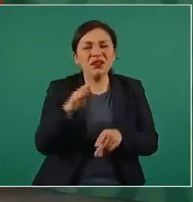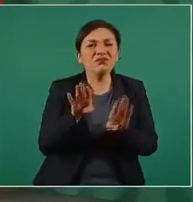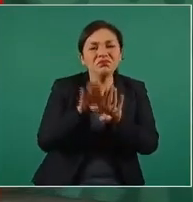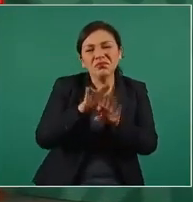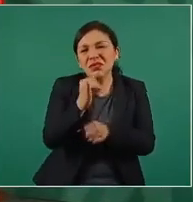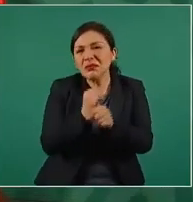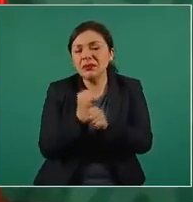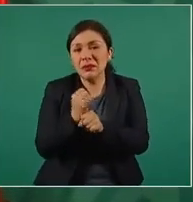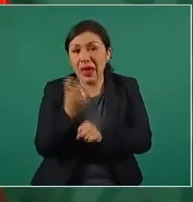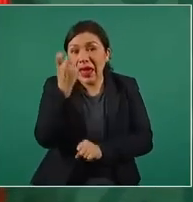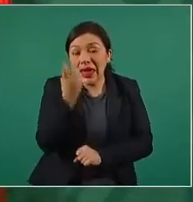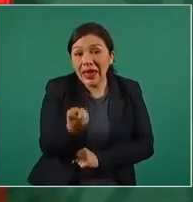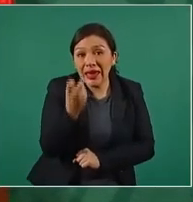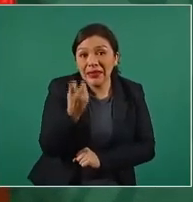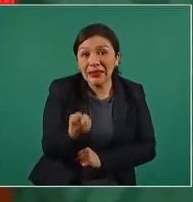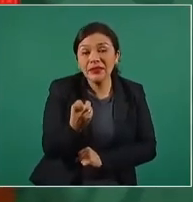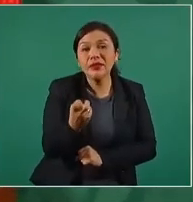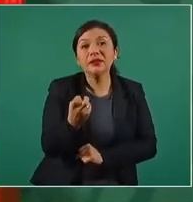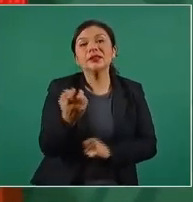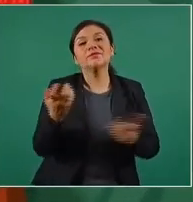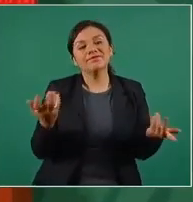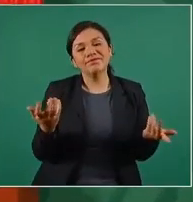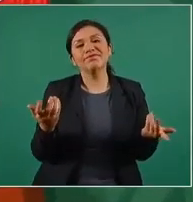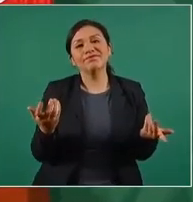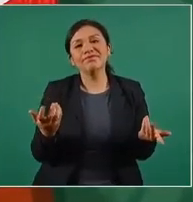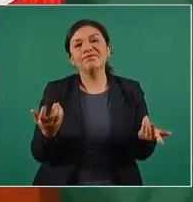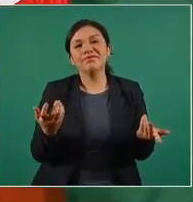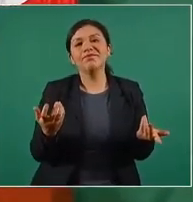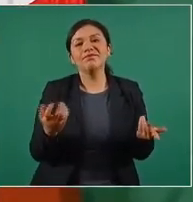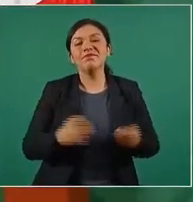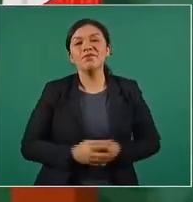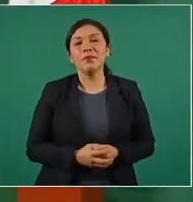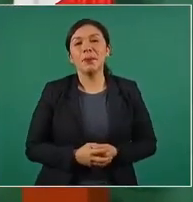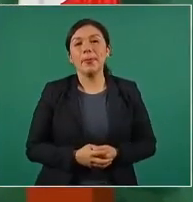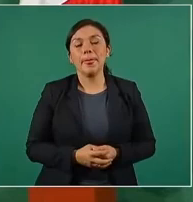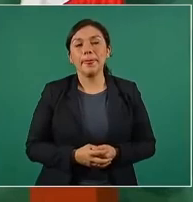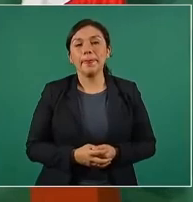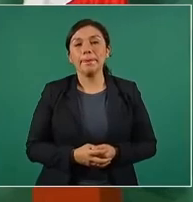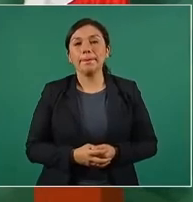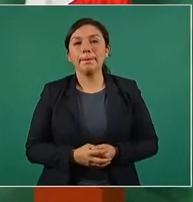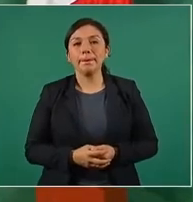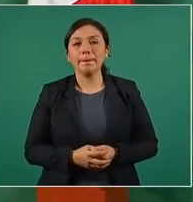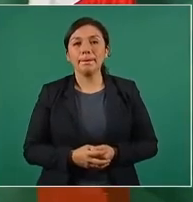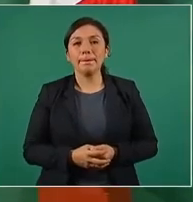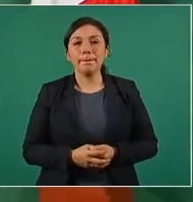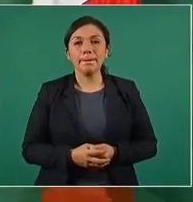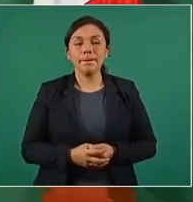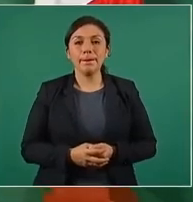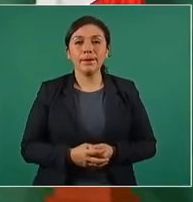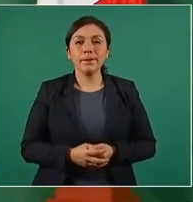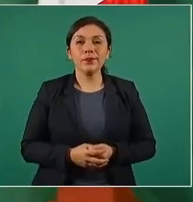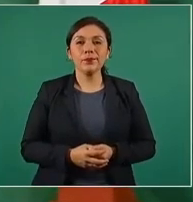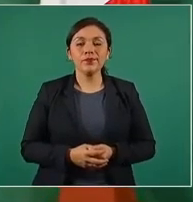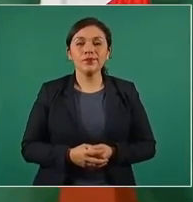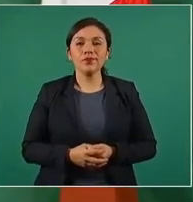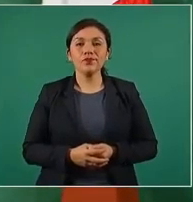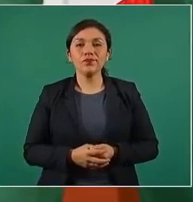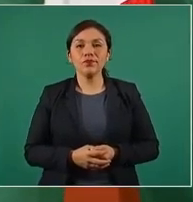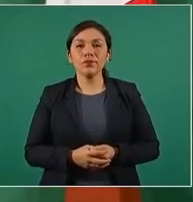Esas son de las cosas que no se